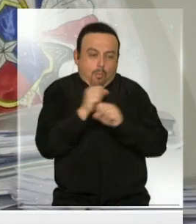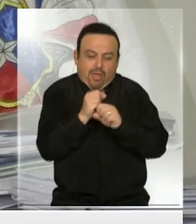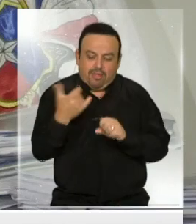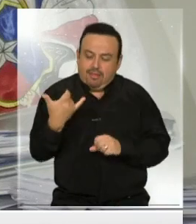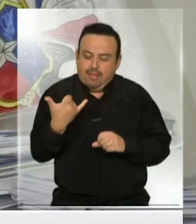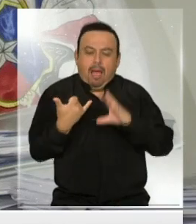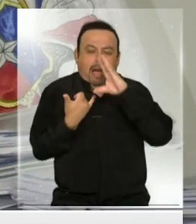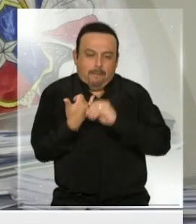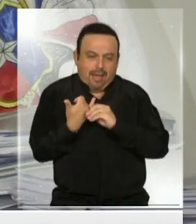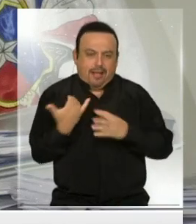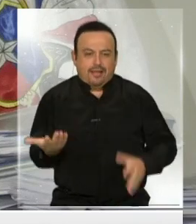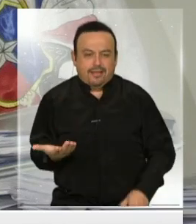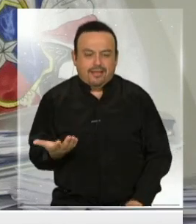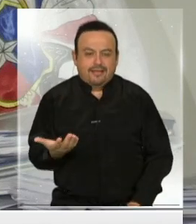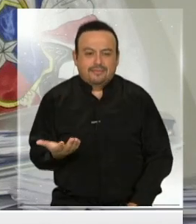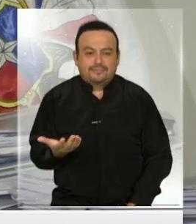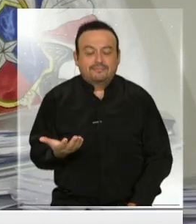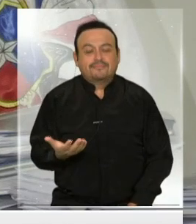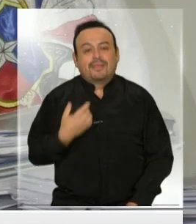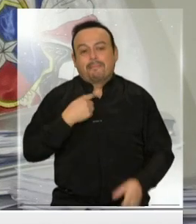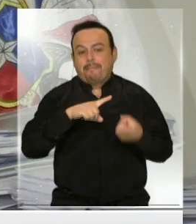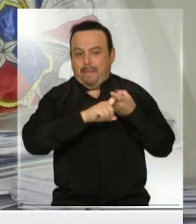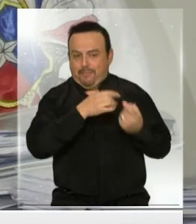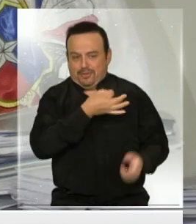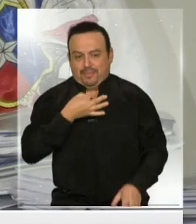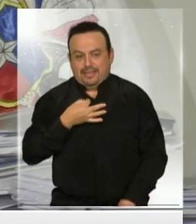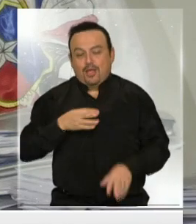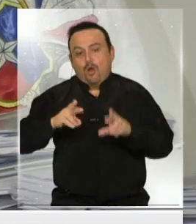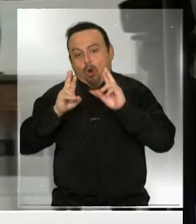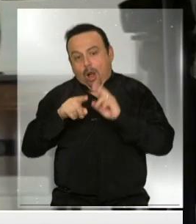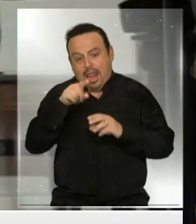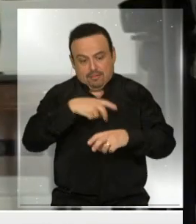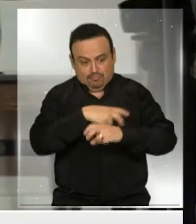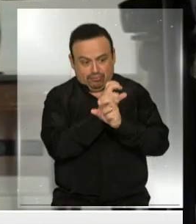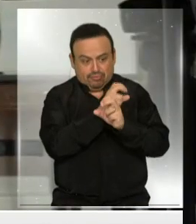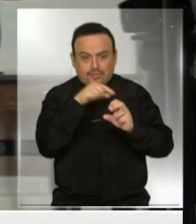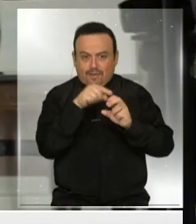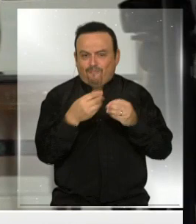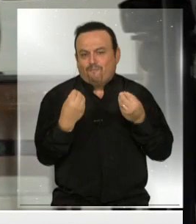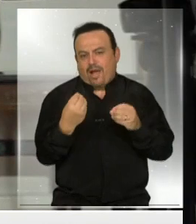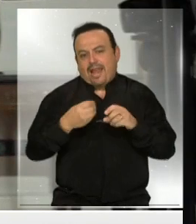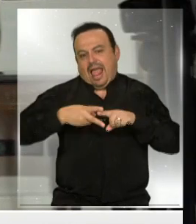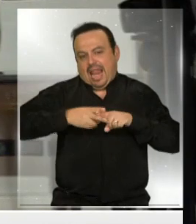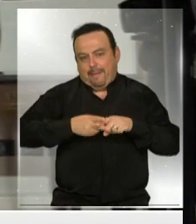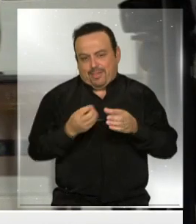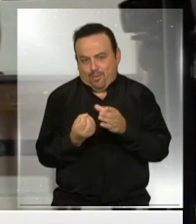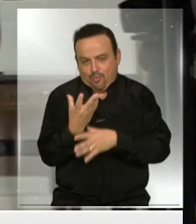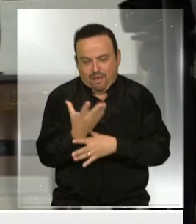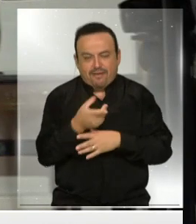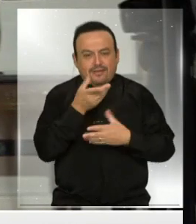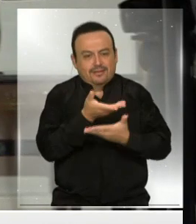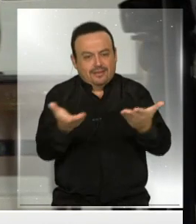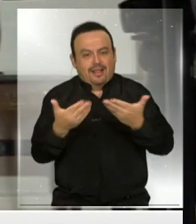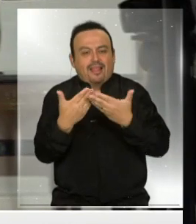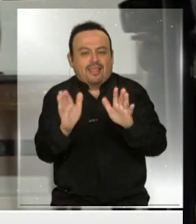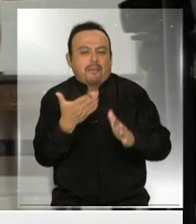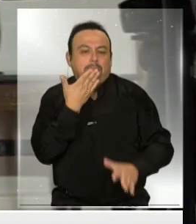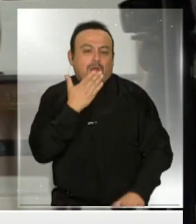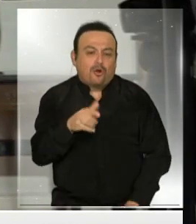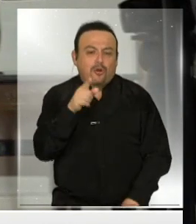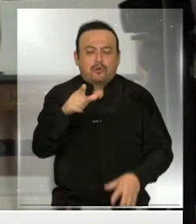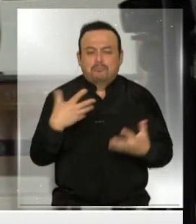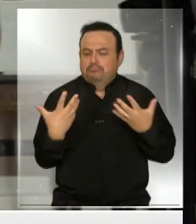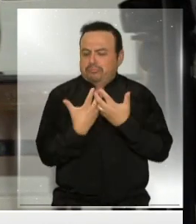Bueno, ojalá más personas puedan utilizar esta nueva herramienta, esta nueva tecnología que les da más libertad, que les permite